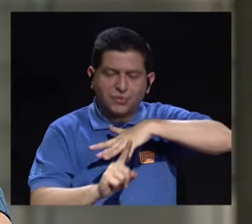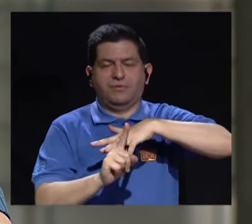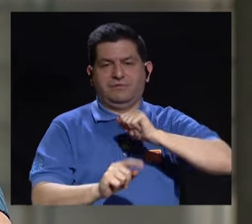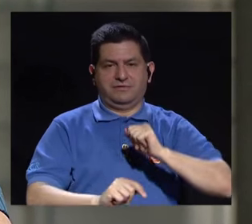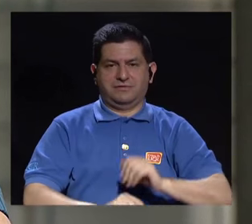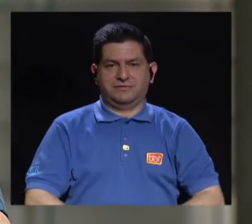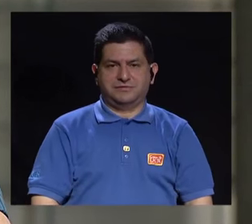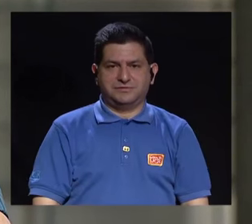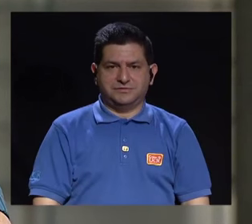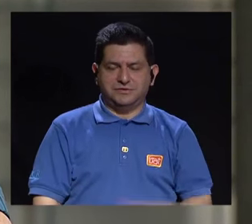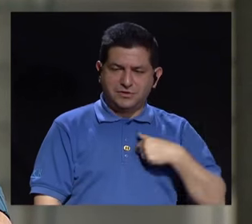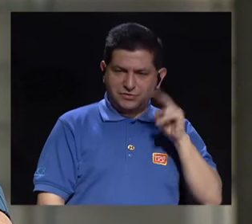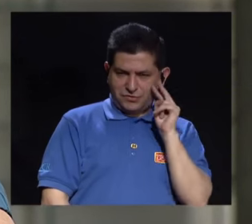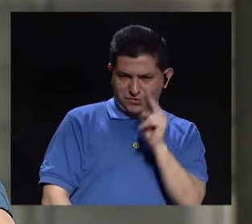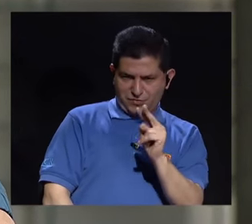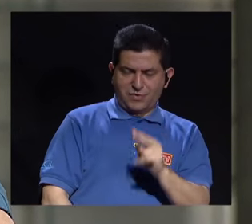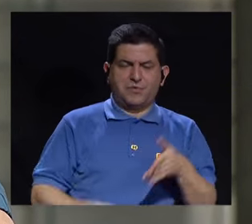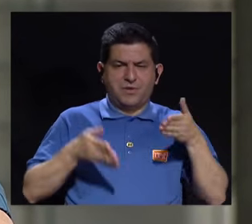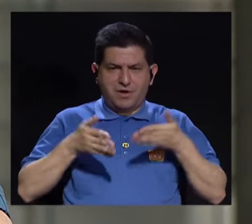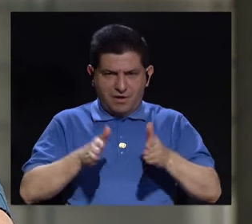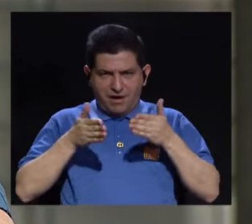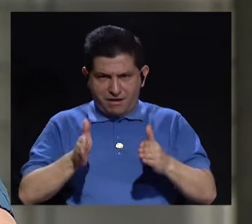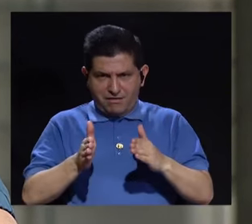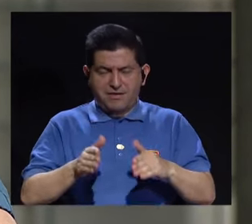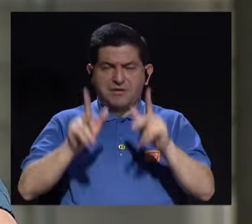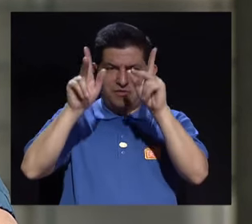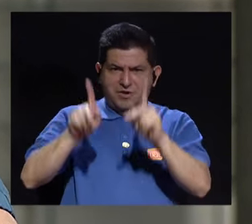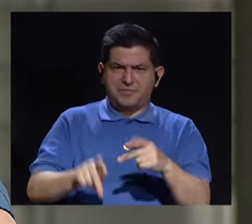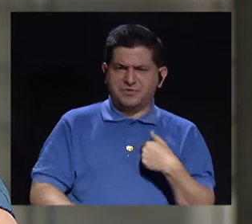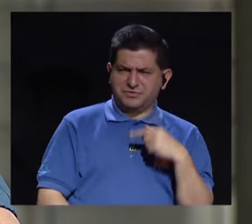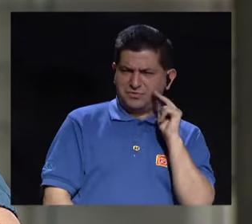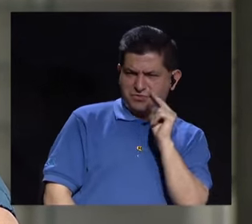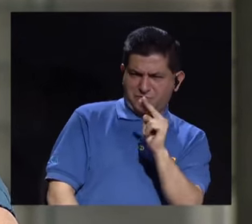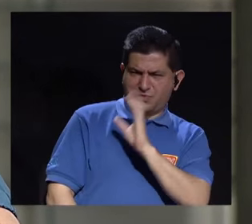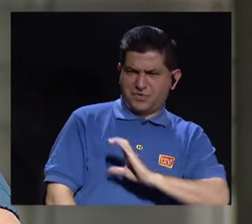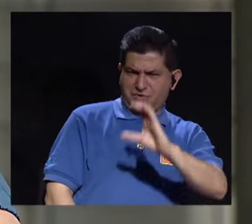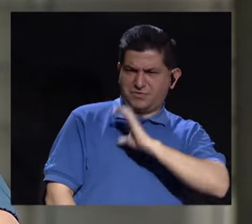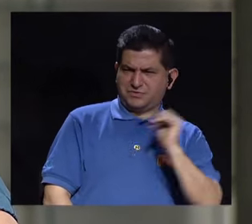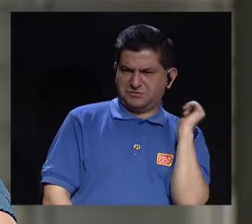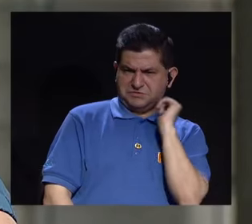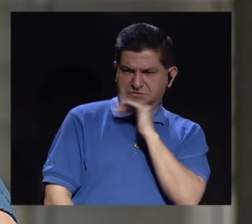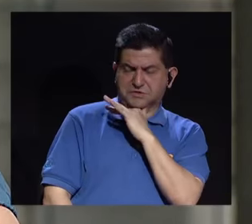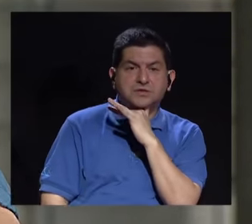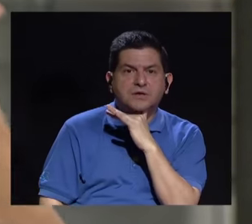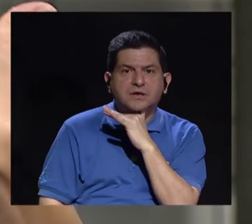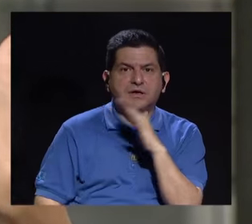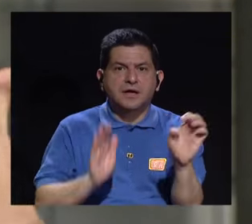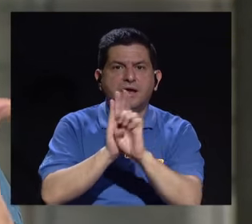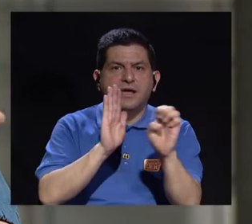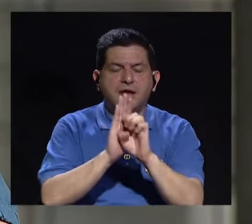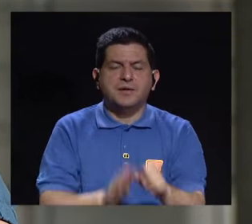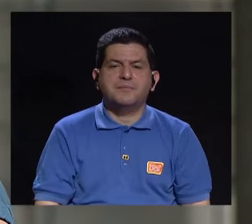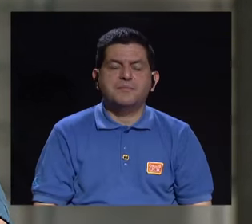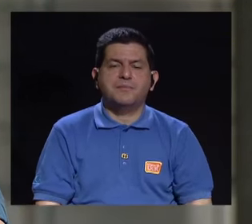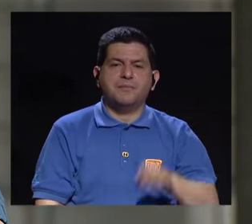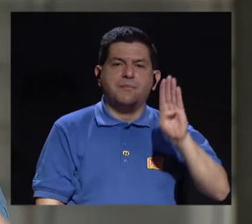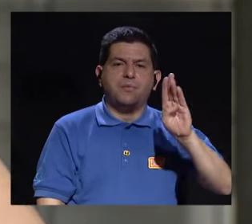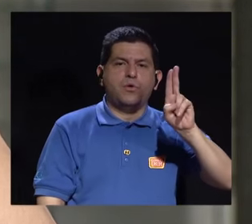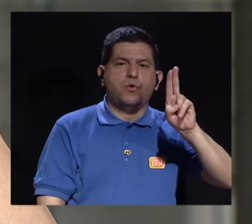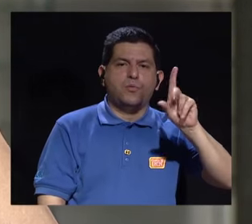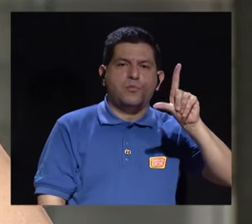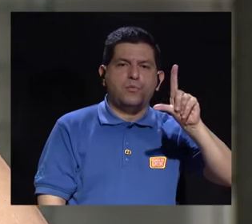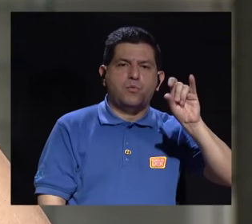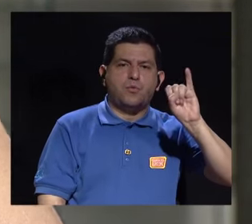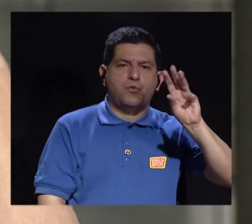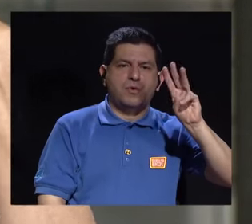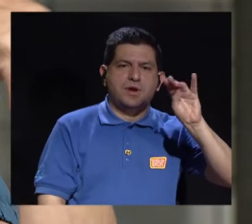alrededor. Entonces, si uno observa a su hijo o uno observa a la persona, uno va viendo que tiene conductas extrañas. Por ejemplo, en el caso de la bulimia,